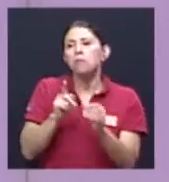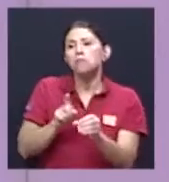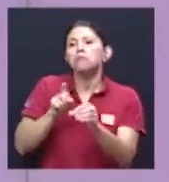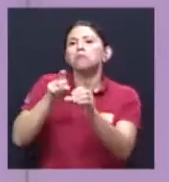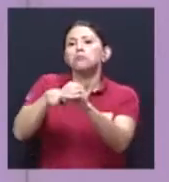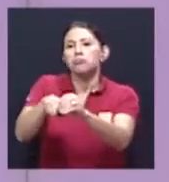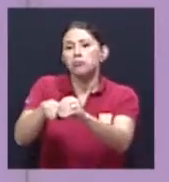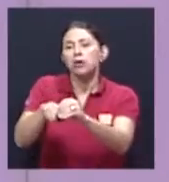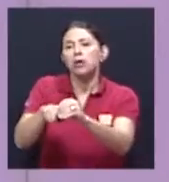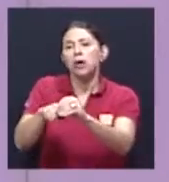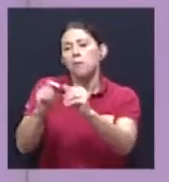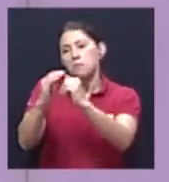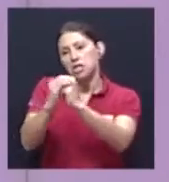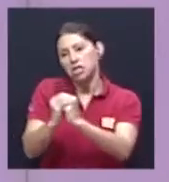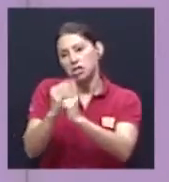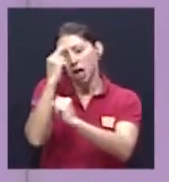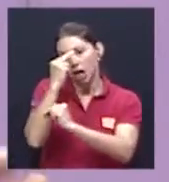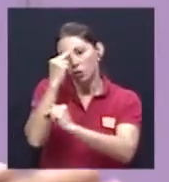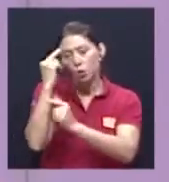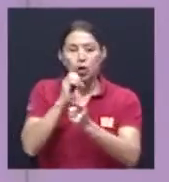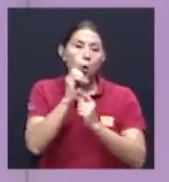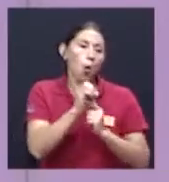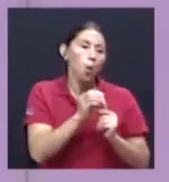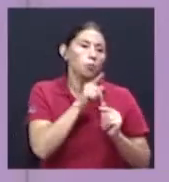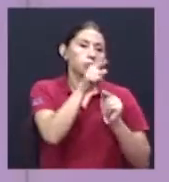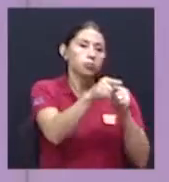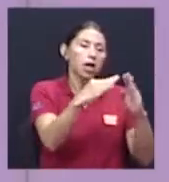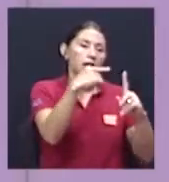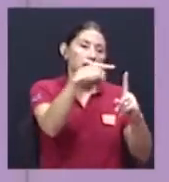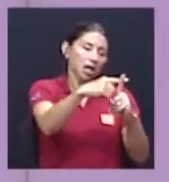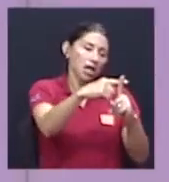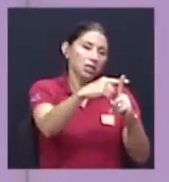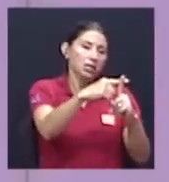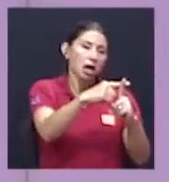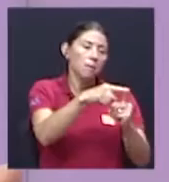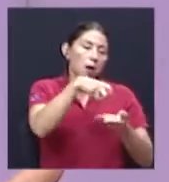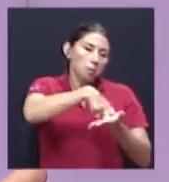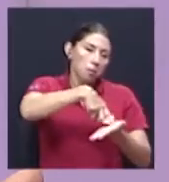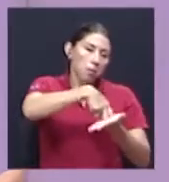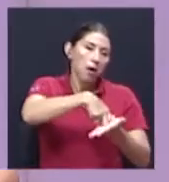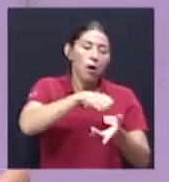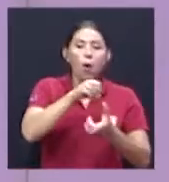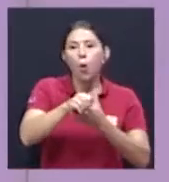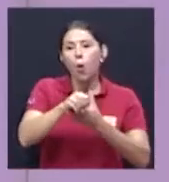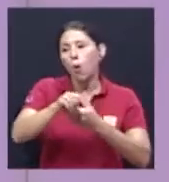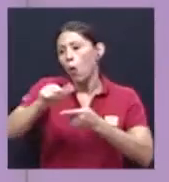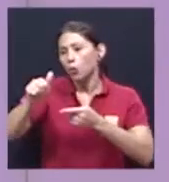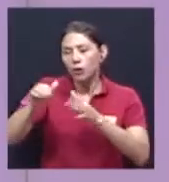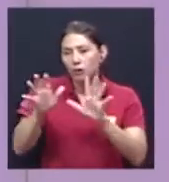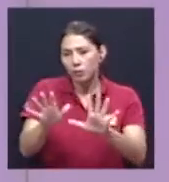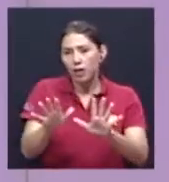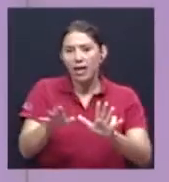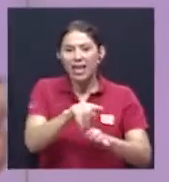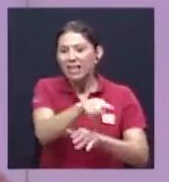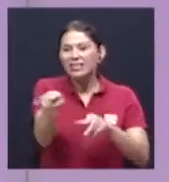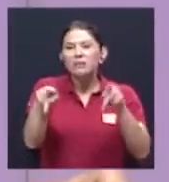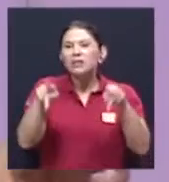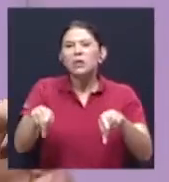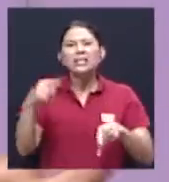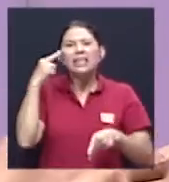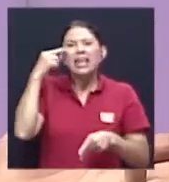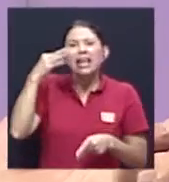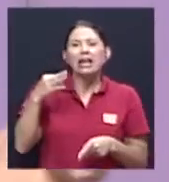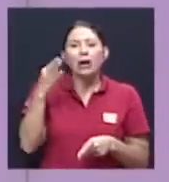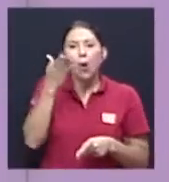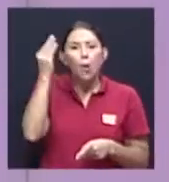vaya a misa si es católico, o si es evangélico, o si es católico no practicante, qué es lo que piensa, además, sobre el Estado laico, y